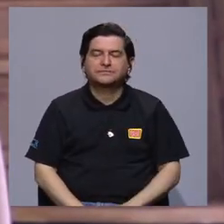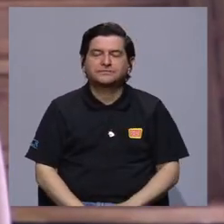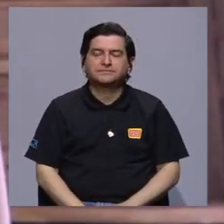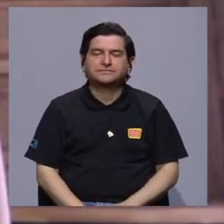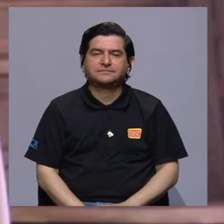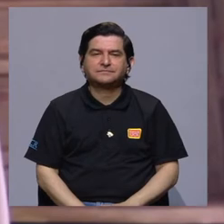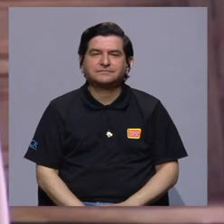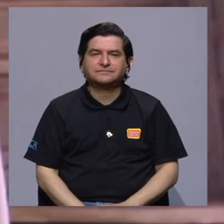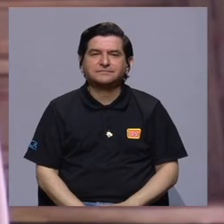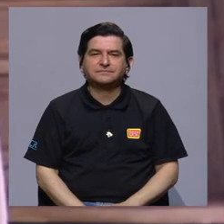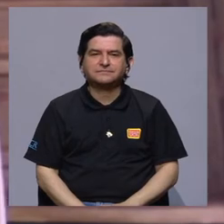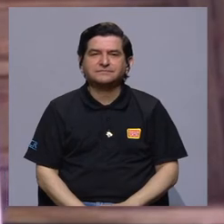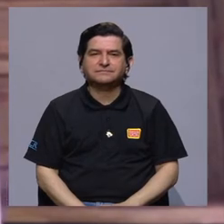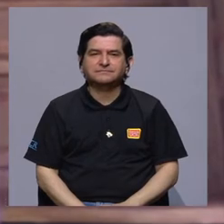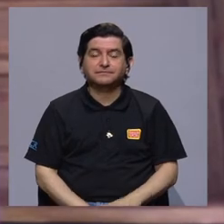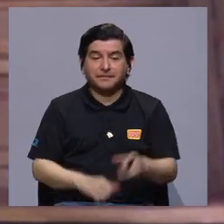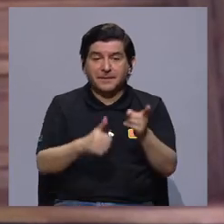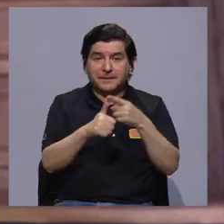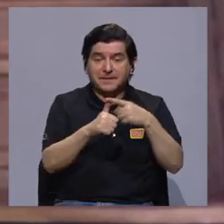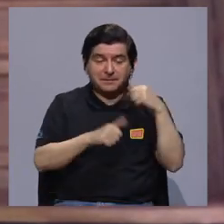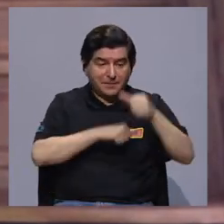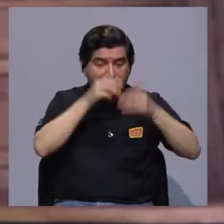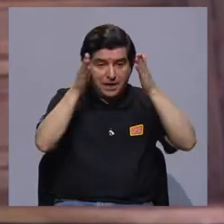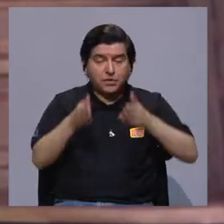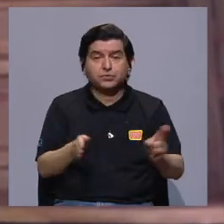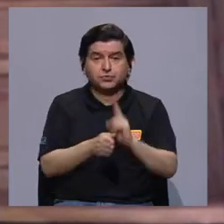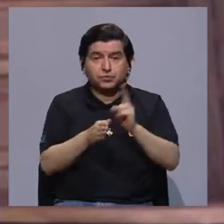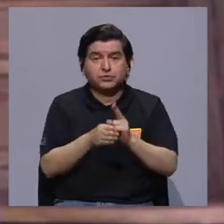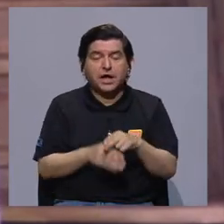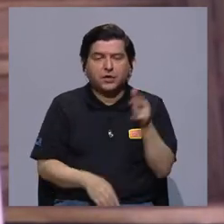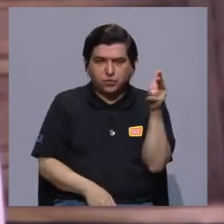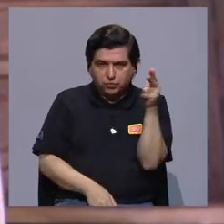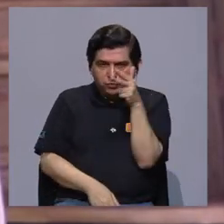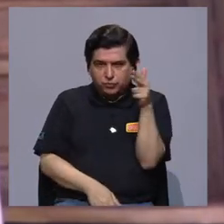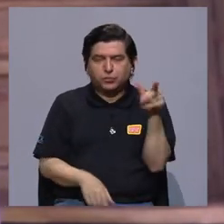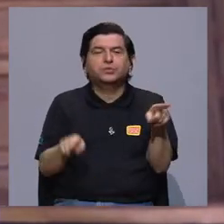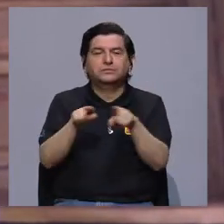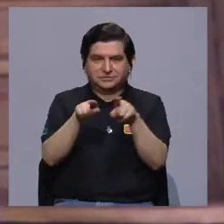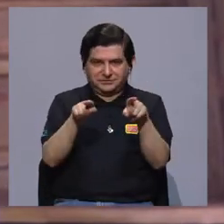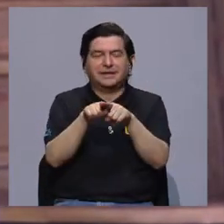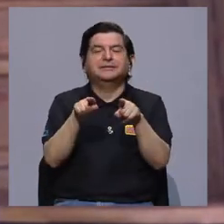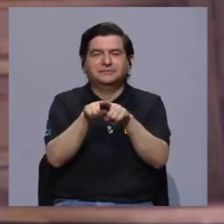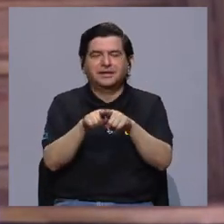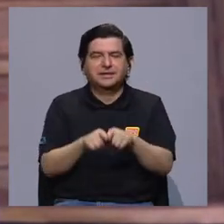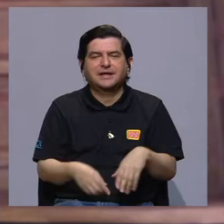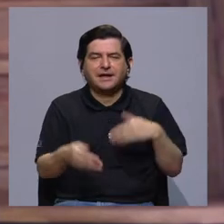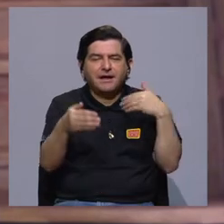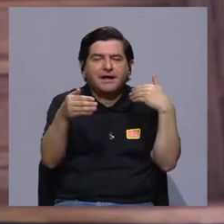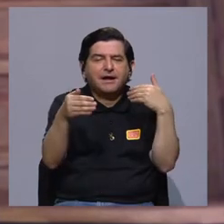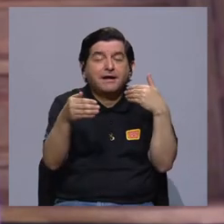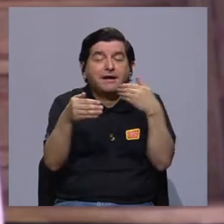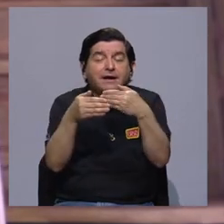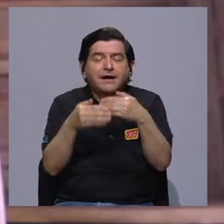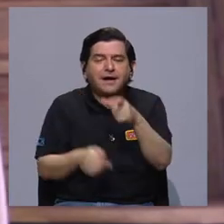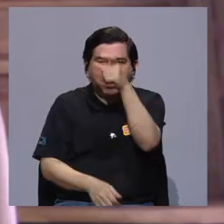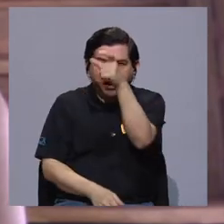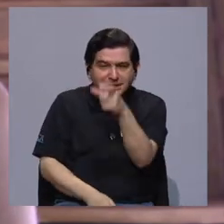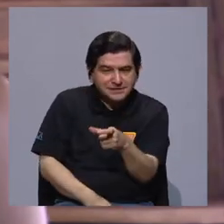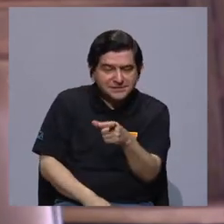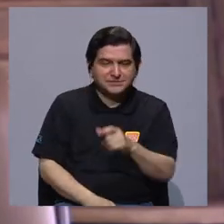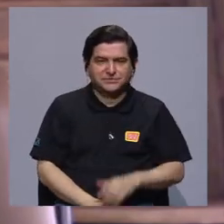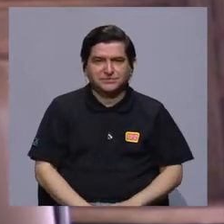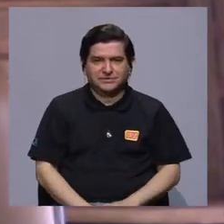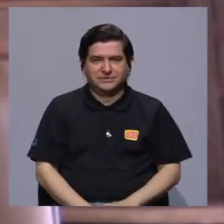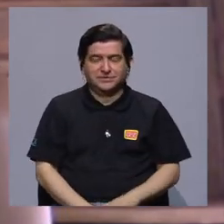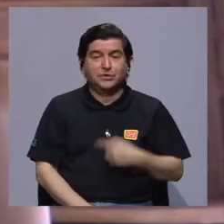Entonces, los primeros antropólogos usaron las cámaras, ¿verdad? También para aproximarse a los sujetos.